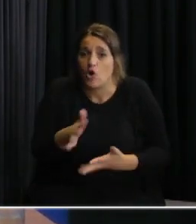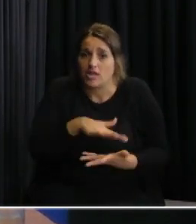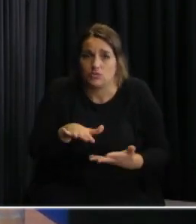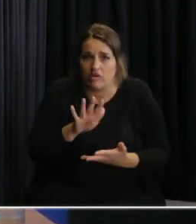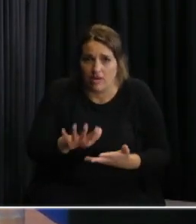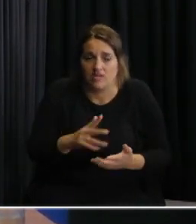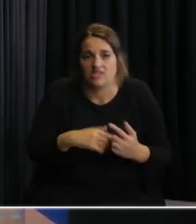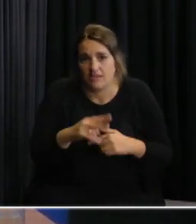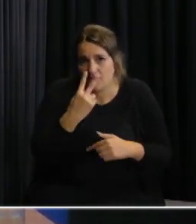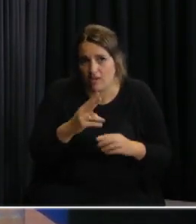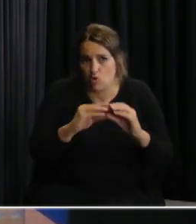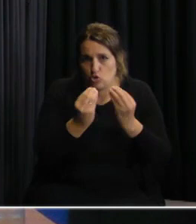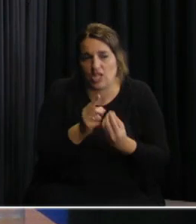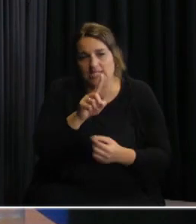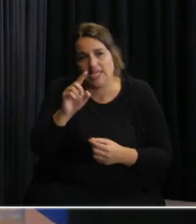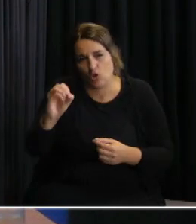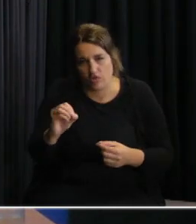que nos hemos encontrado esos 110